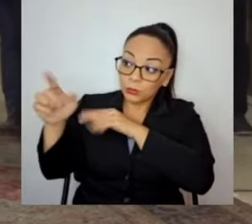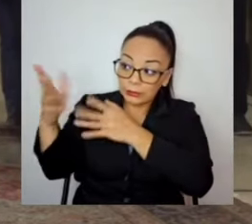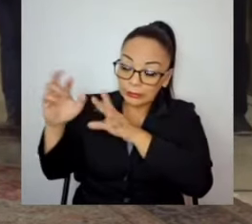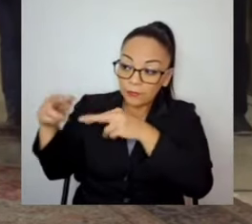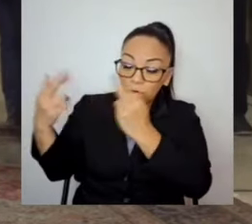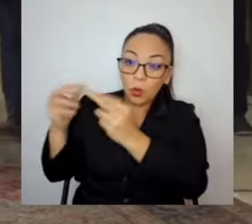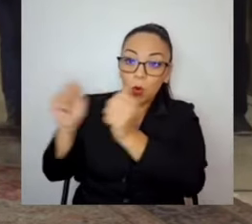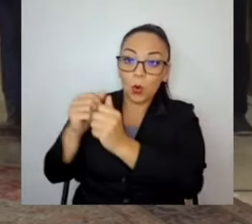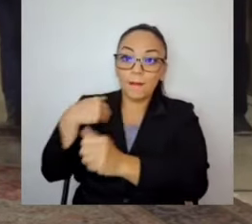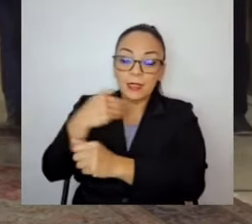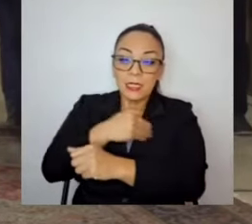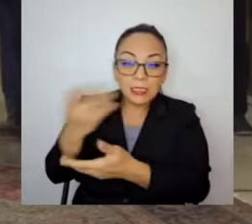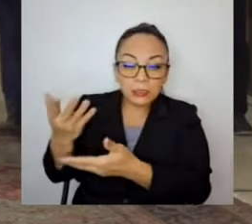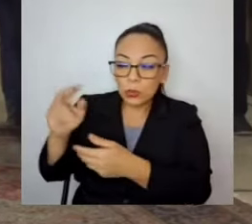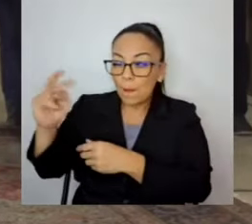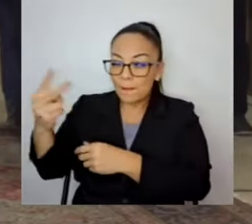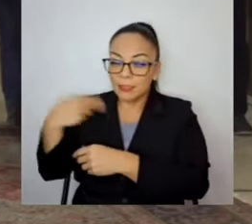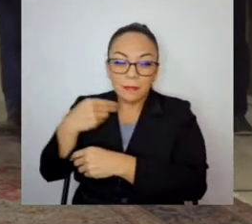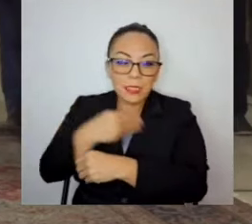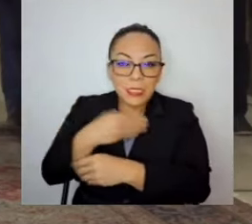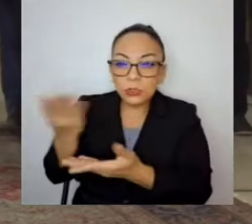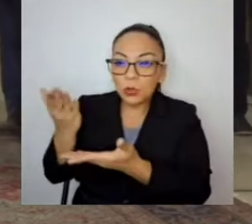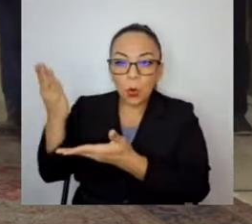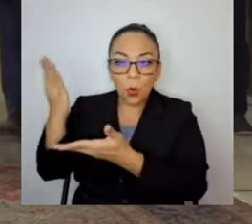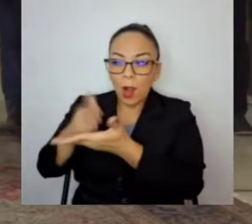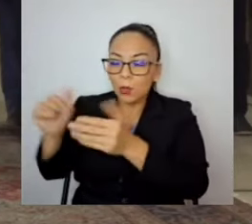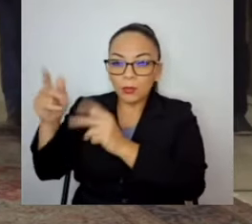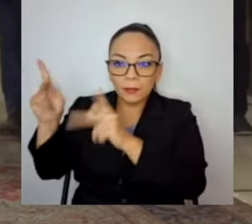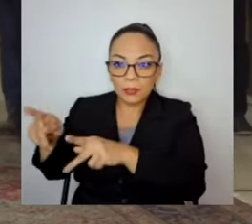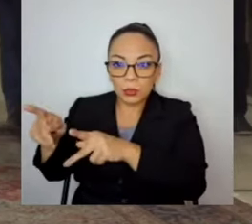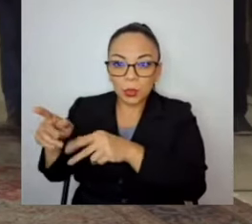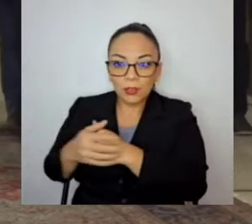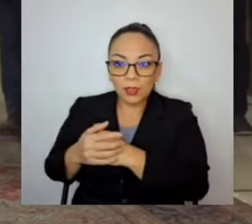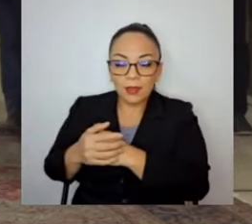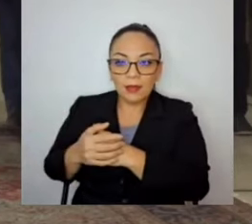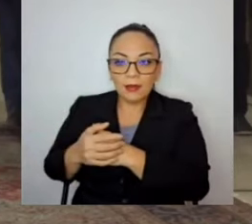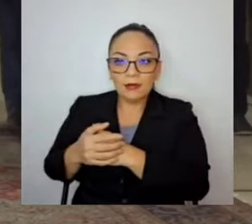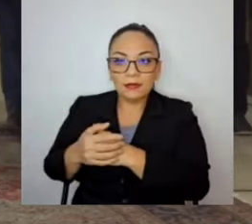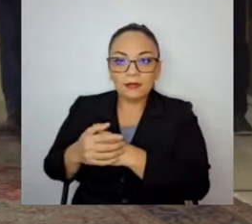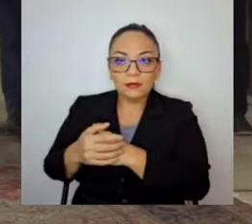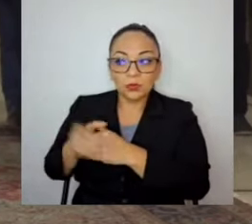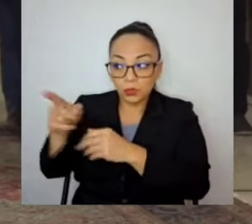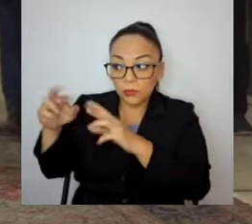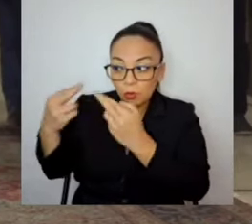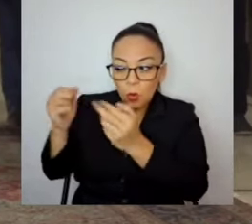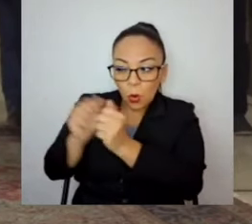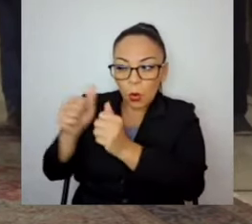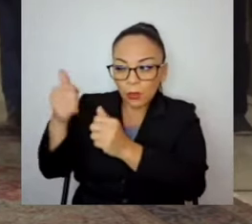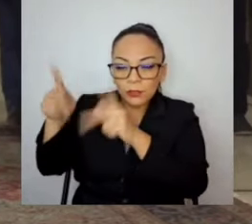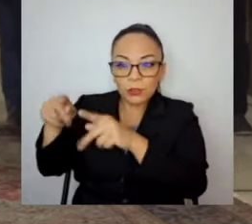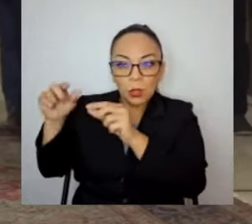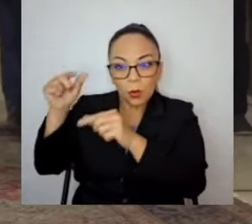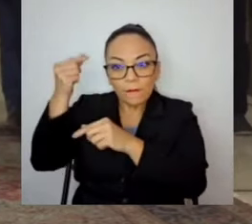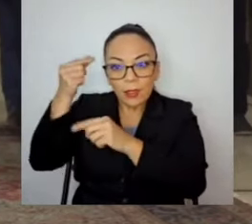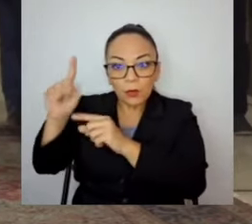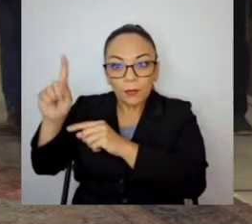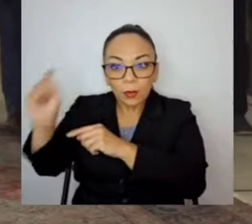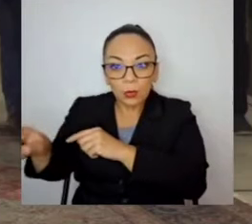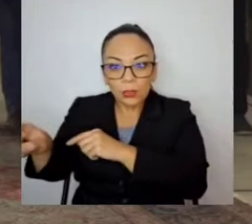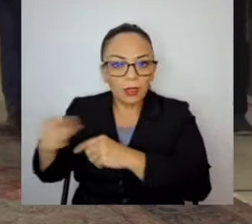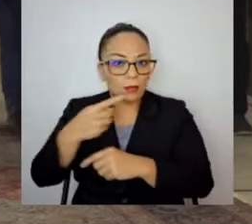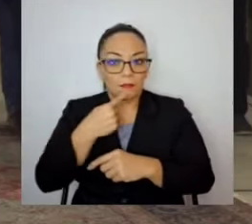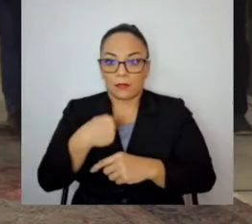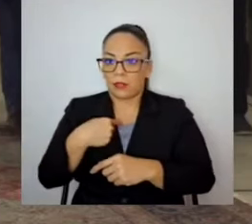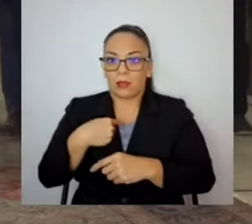con un viceministro, con quien sea, obviamente alguien del gobierno para decir que esto había que hacerlo y él me asegura que no.